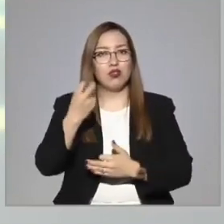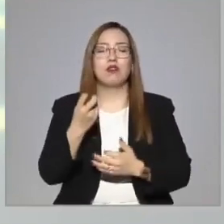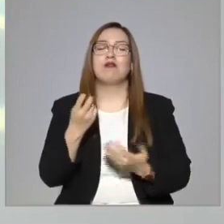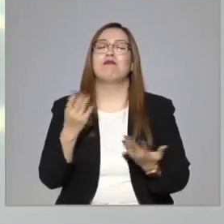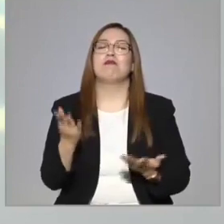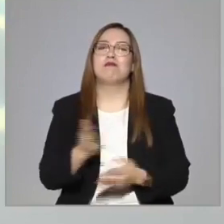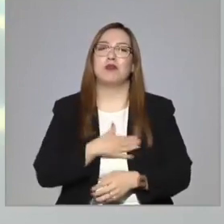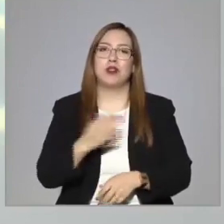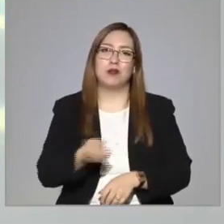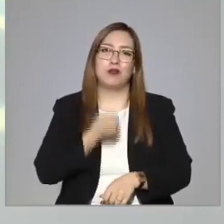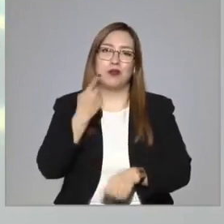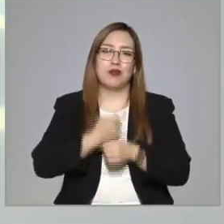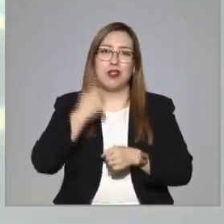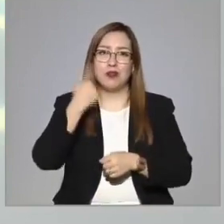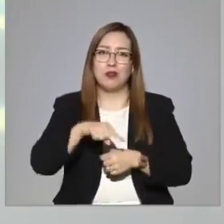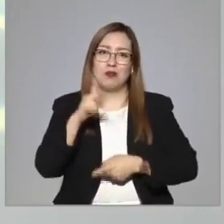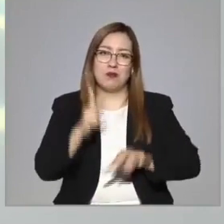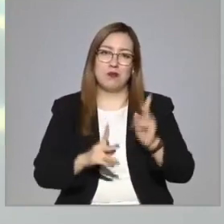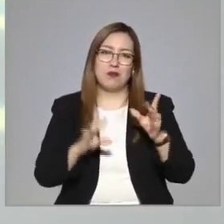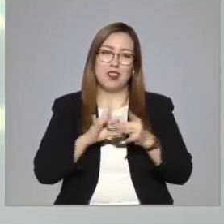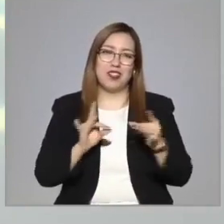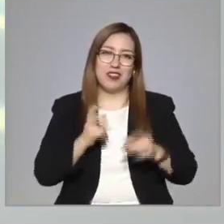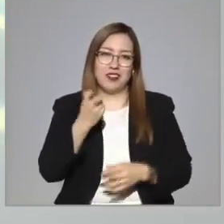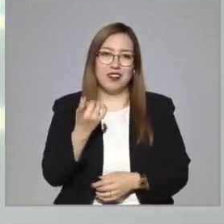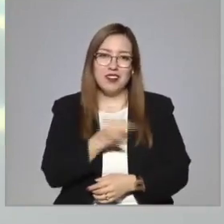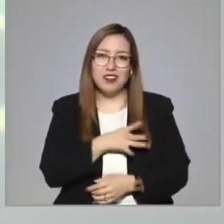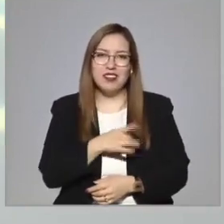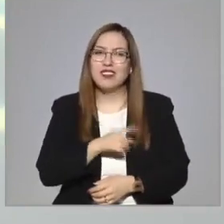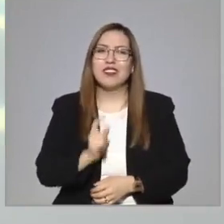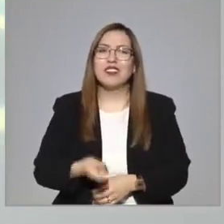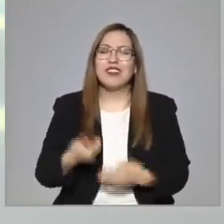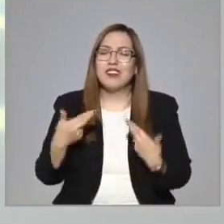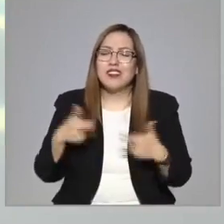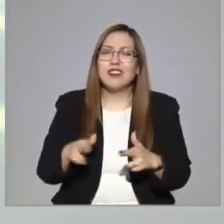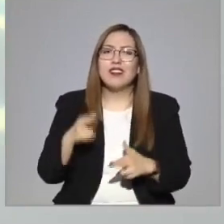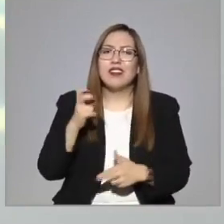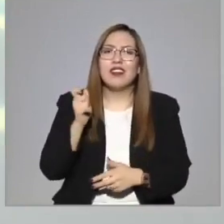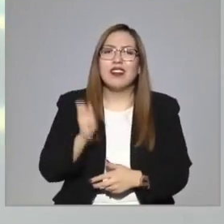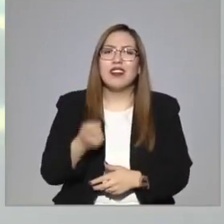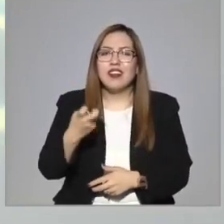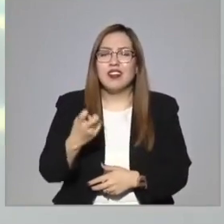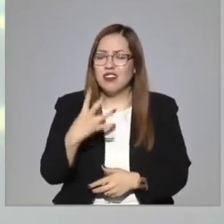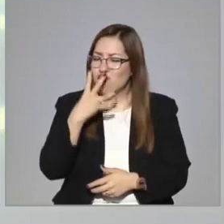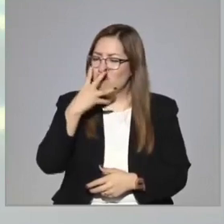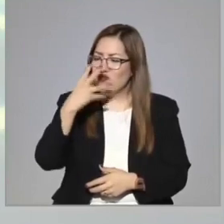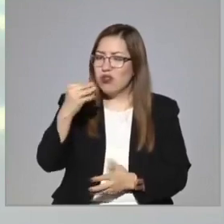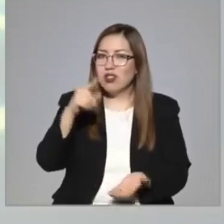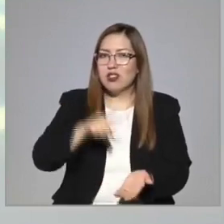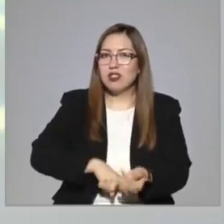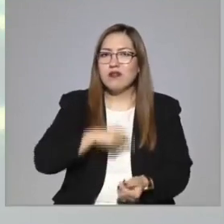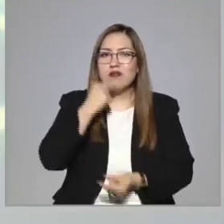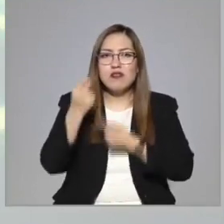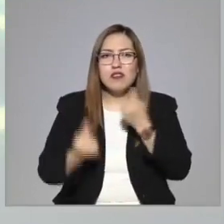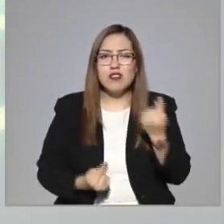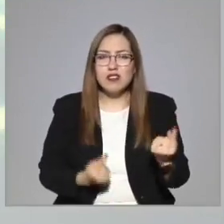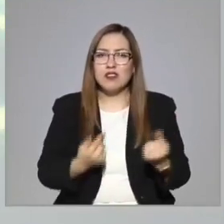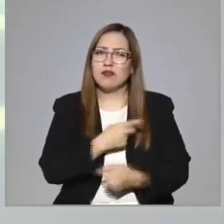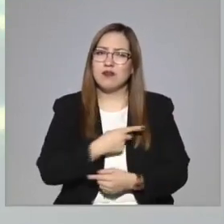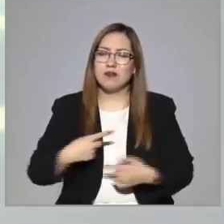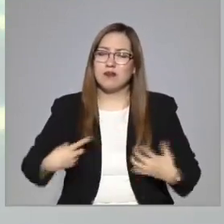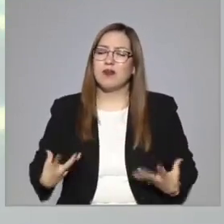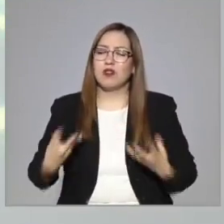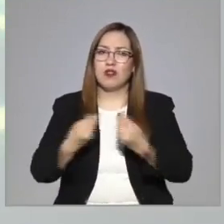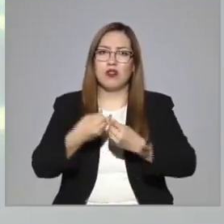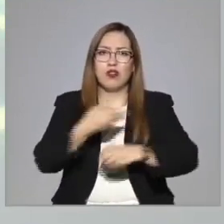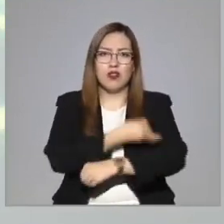medio perfecto para salir hablando de estos miedos que representan estos lobos en cada uno de los pequeños y de las pequeñas. Hay que ir en familia a ver